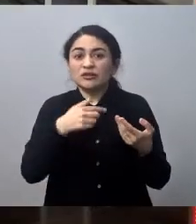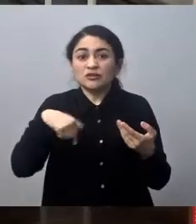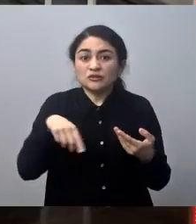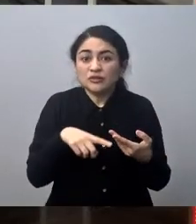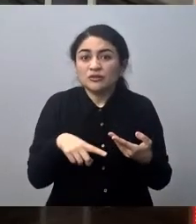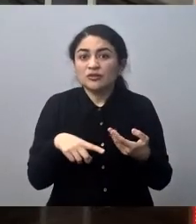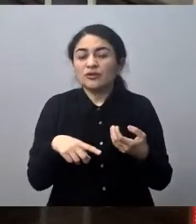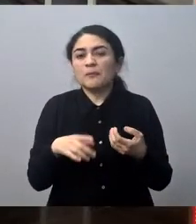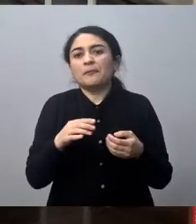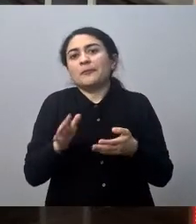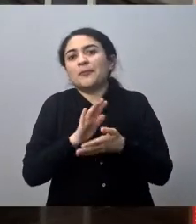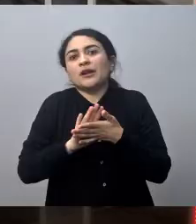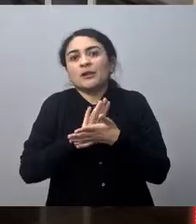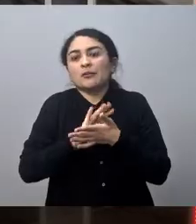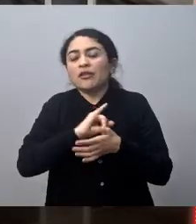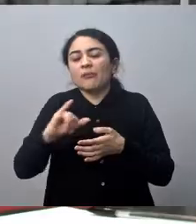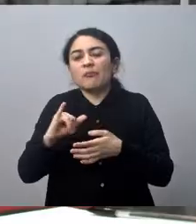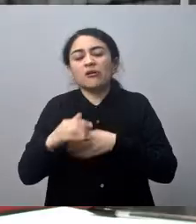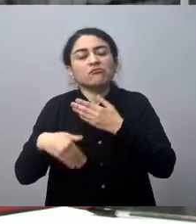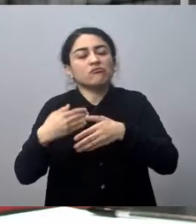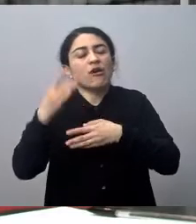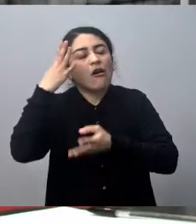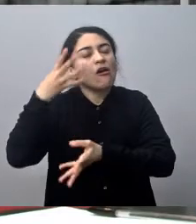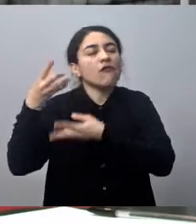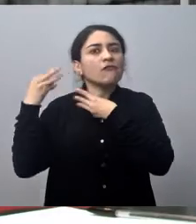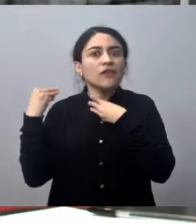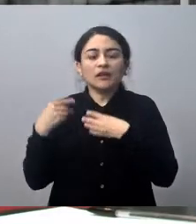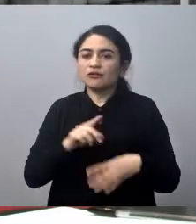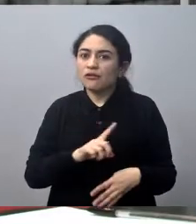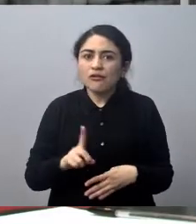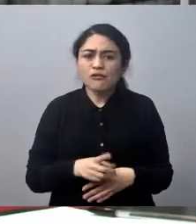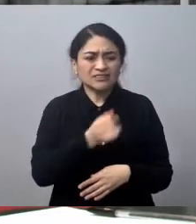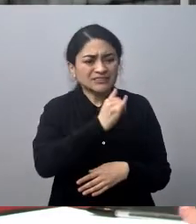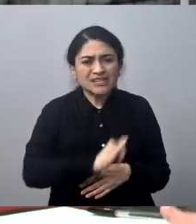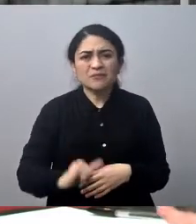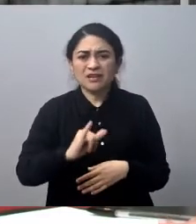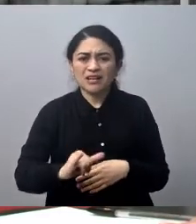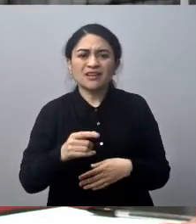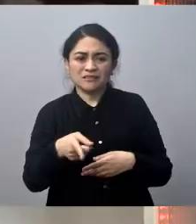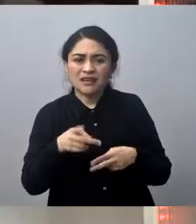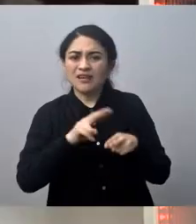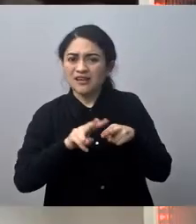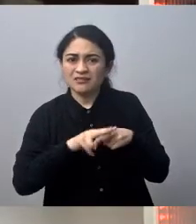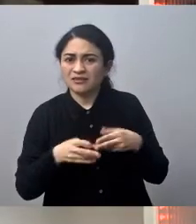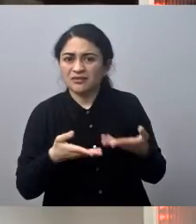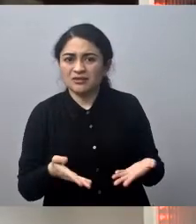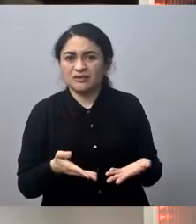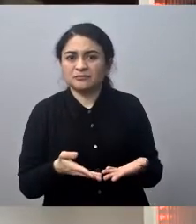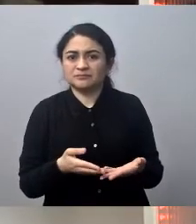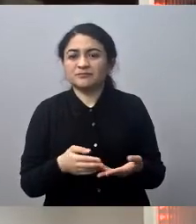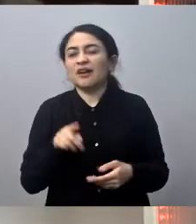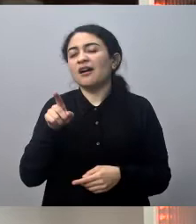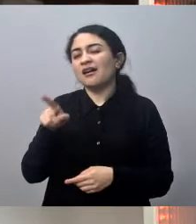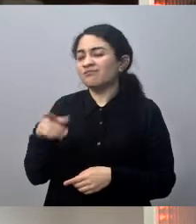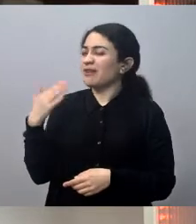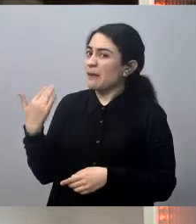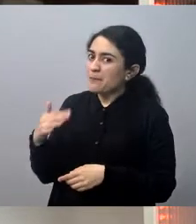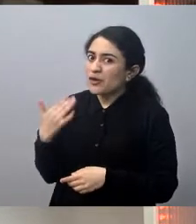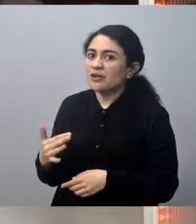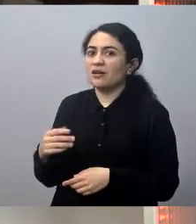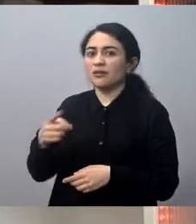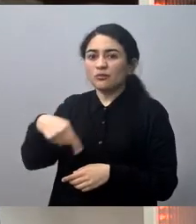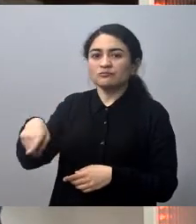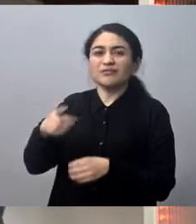después de un tiempo se van a olvidar no nosotros que esto sea permanente Y eso es lo importante y sin duda para eso están trabajando